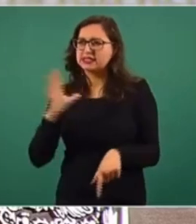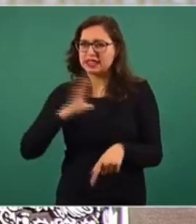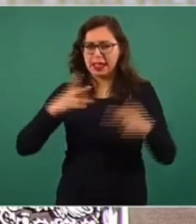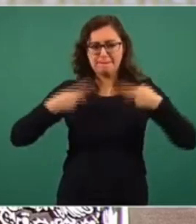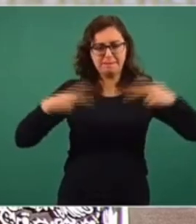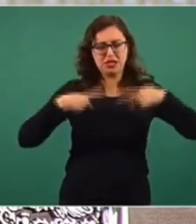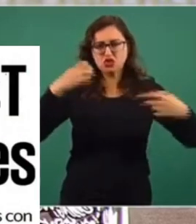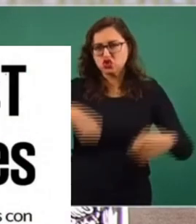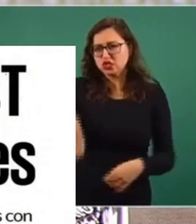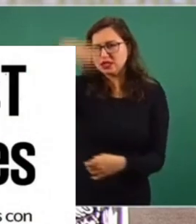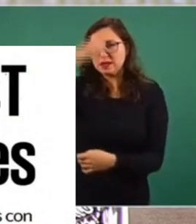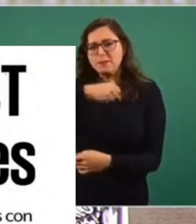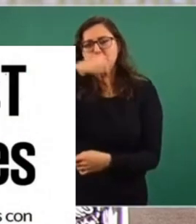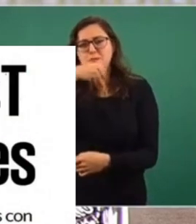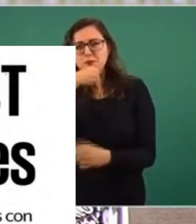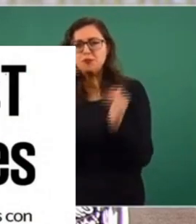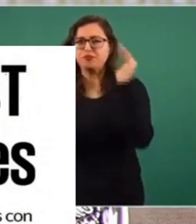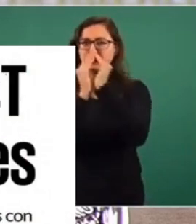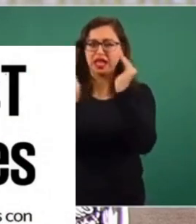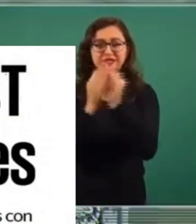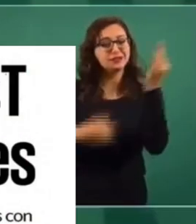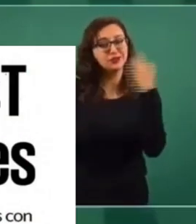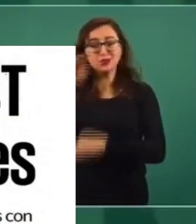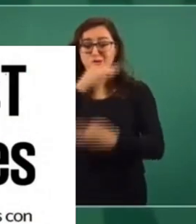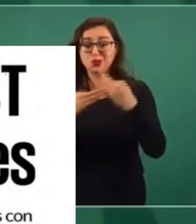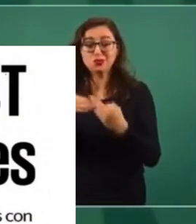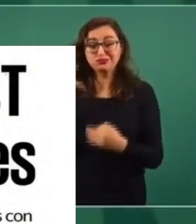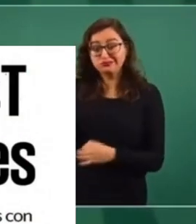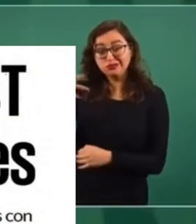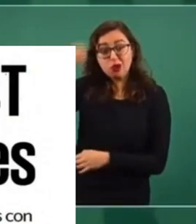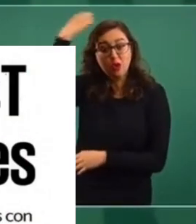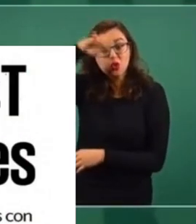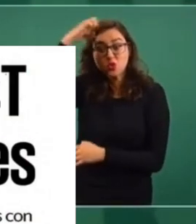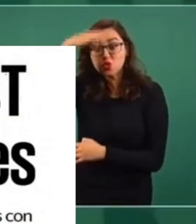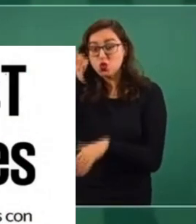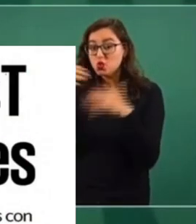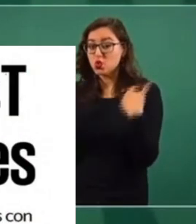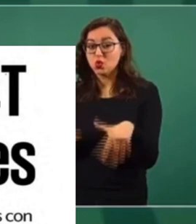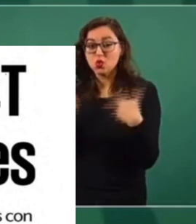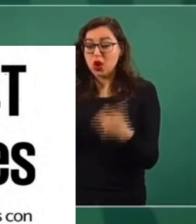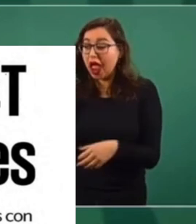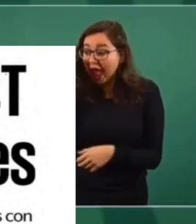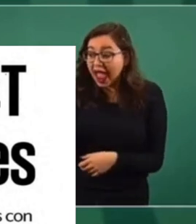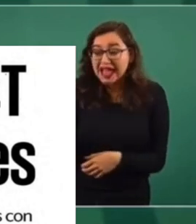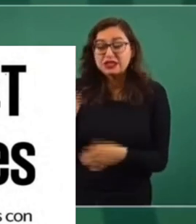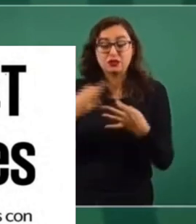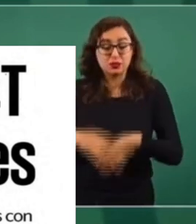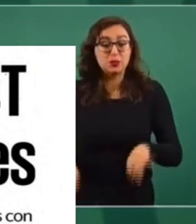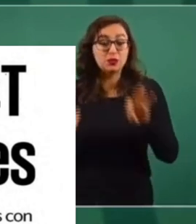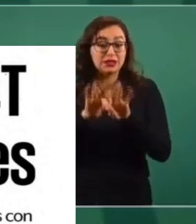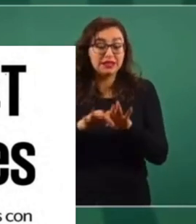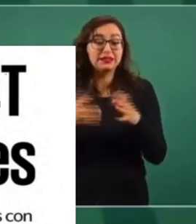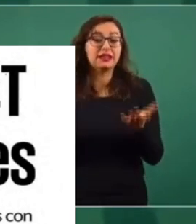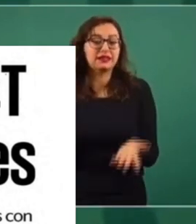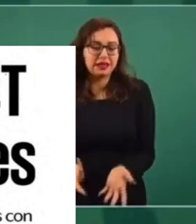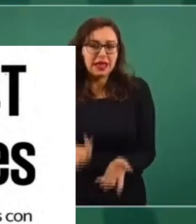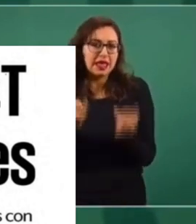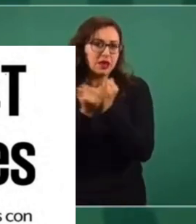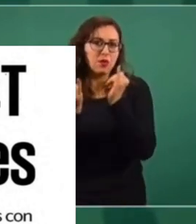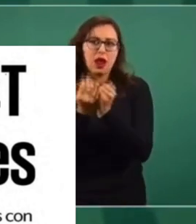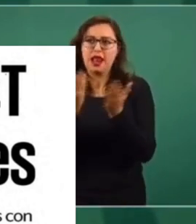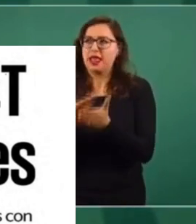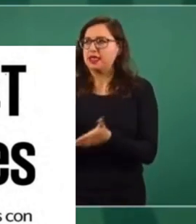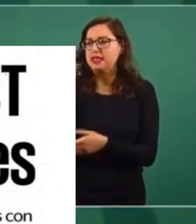y en dónde viven, etc. Ayer, hace unos días, creo que se dio a conocer por parte del